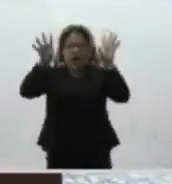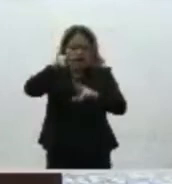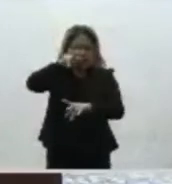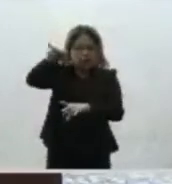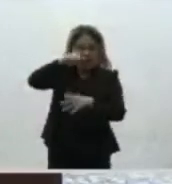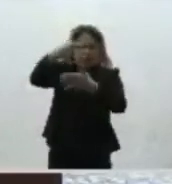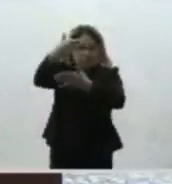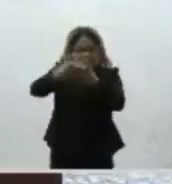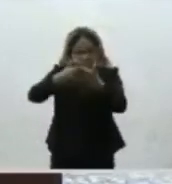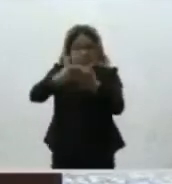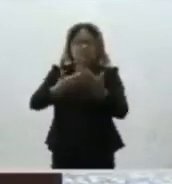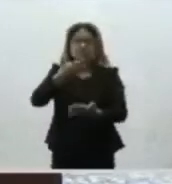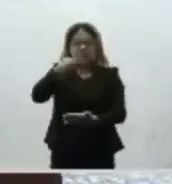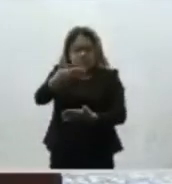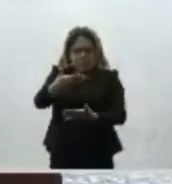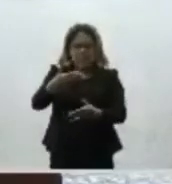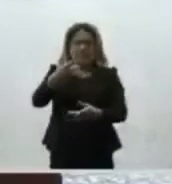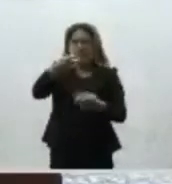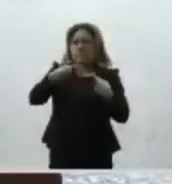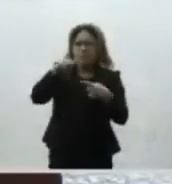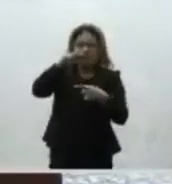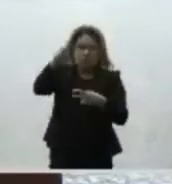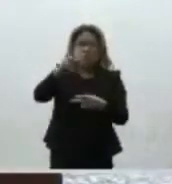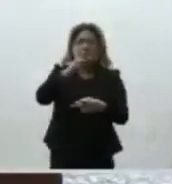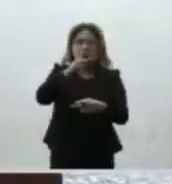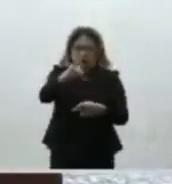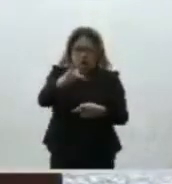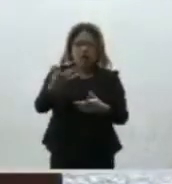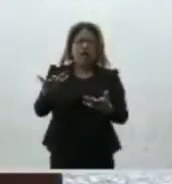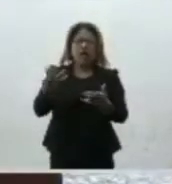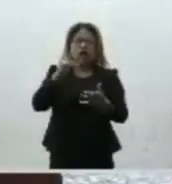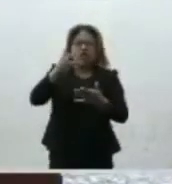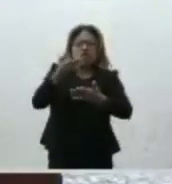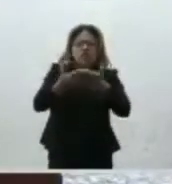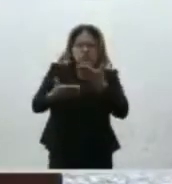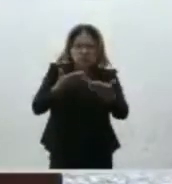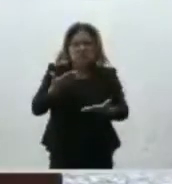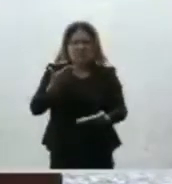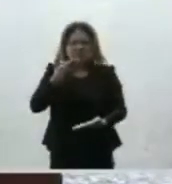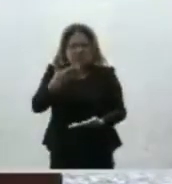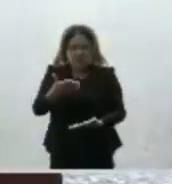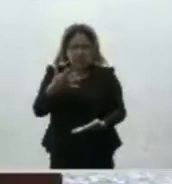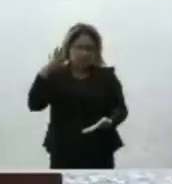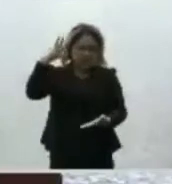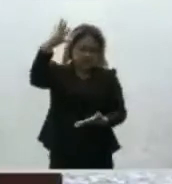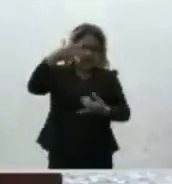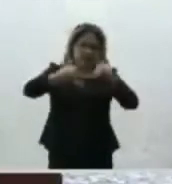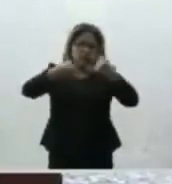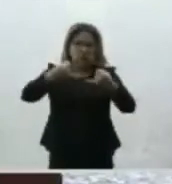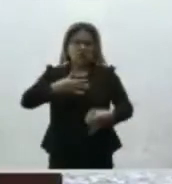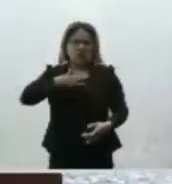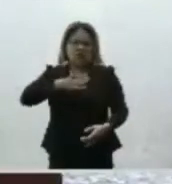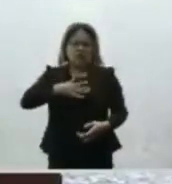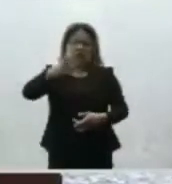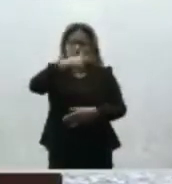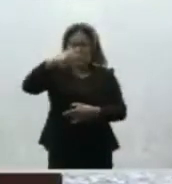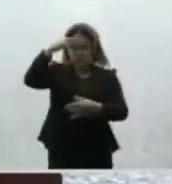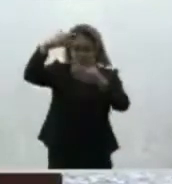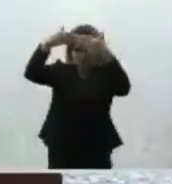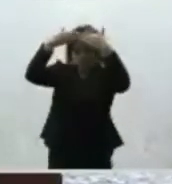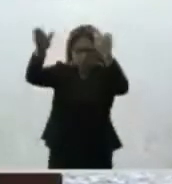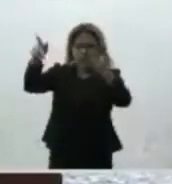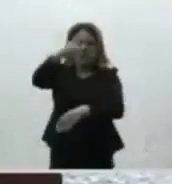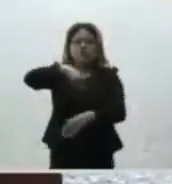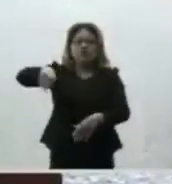rendición de cuentas y la adopción de estándares necesarios para alcanzar un modelo de tribunal y de justicia abierta que abonan al